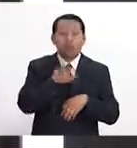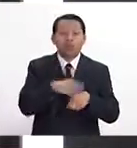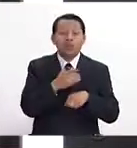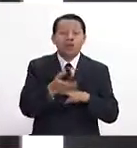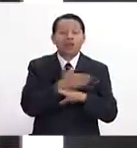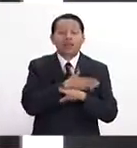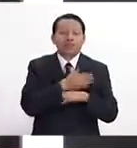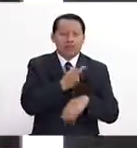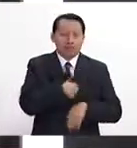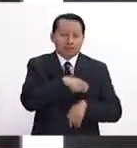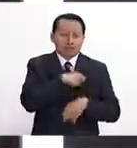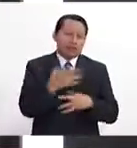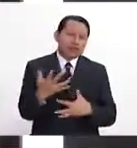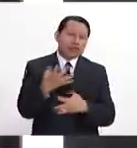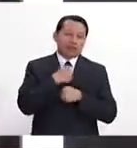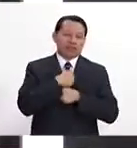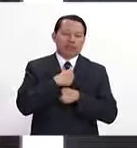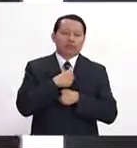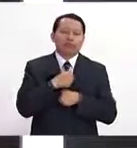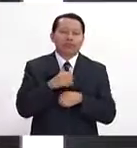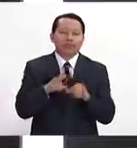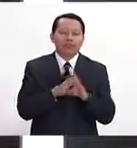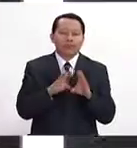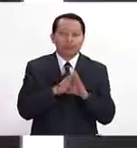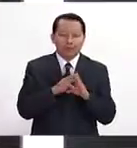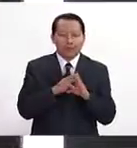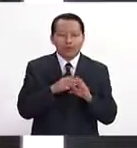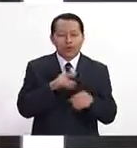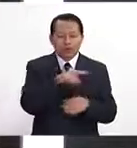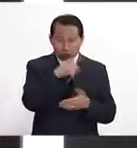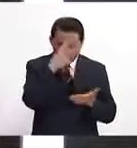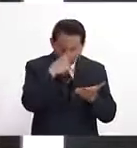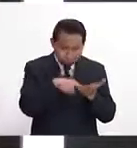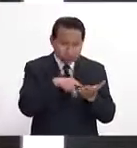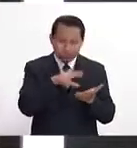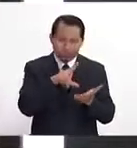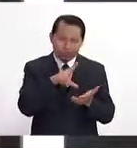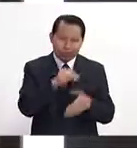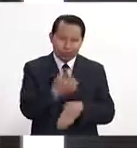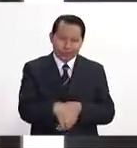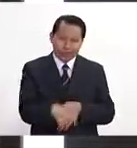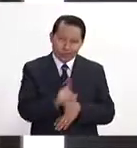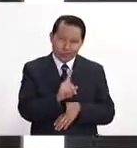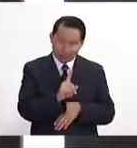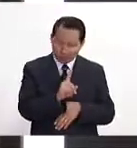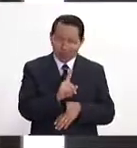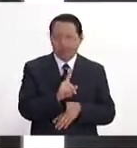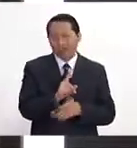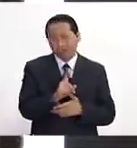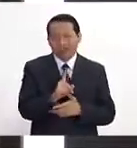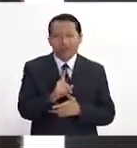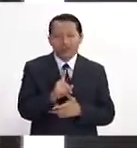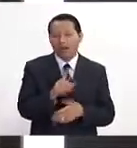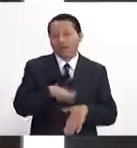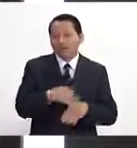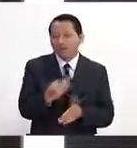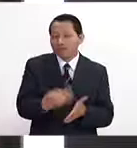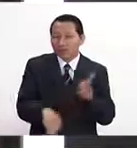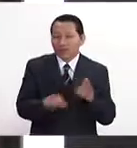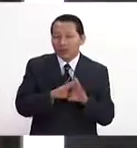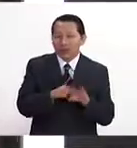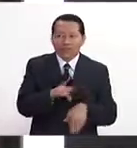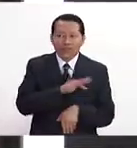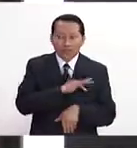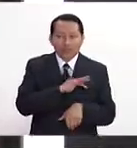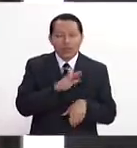conquista y todo, como que siempre hubo una capa de lo que tú crees no es cierto y te va una nueva realidad. Entonces, también nosotros como que no nos creemos nuestra realidad o no